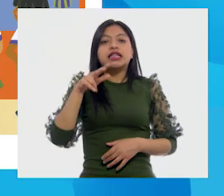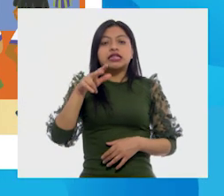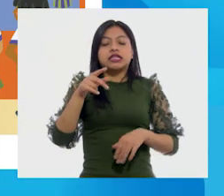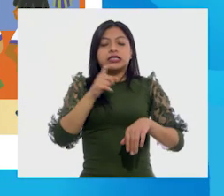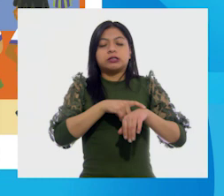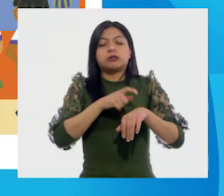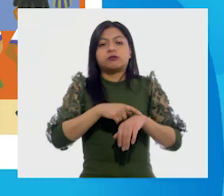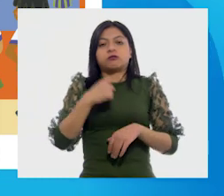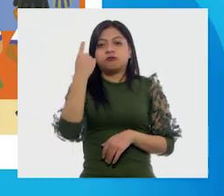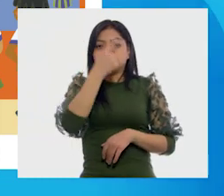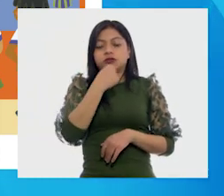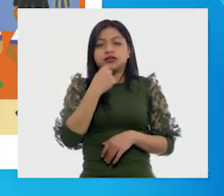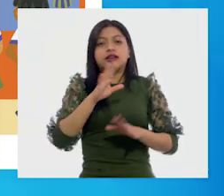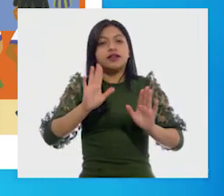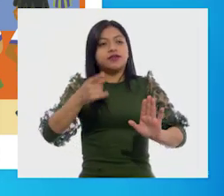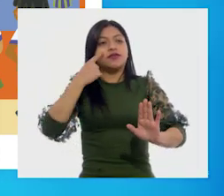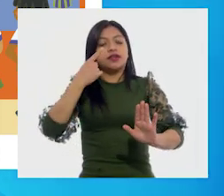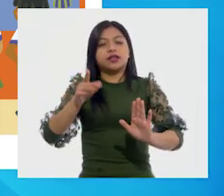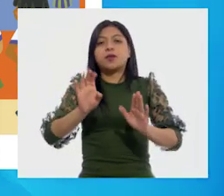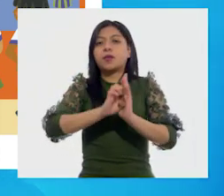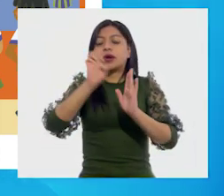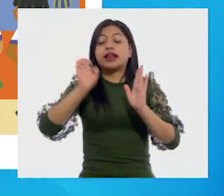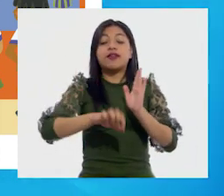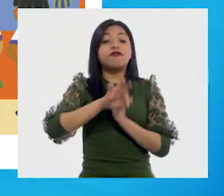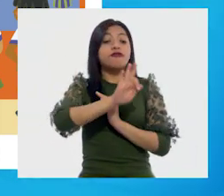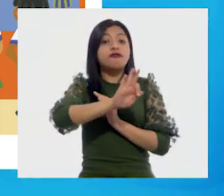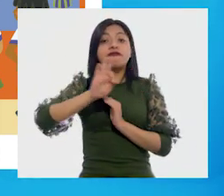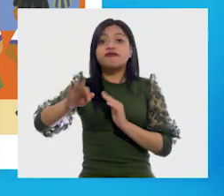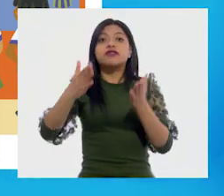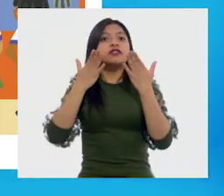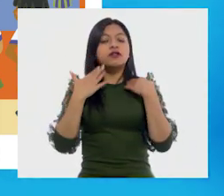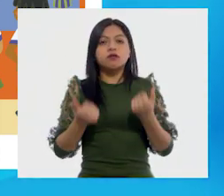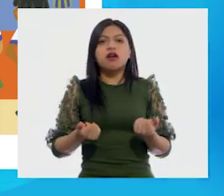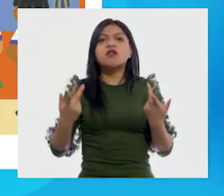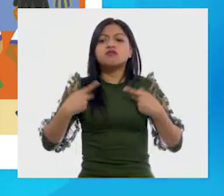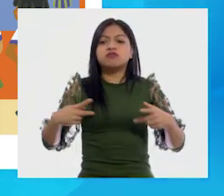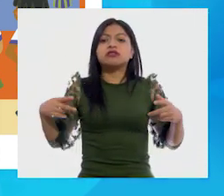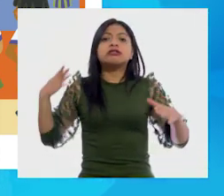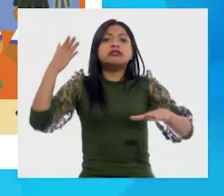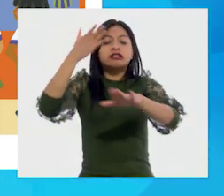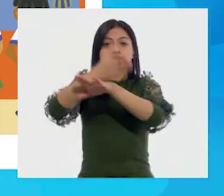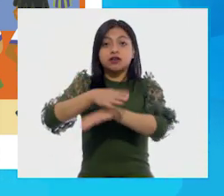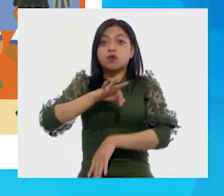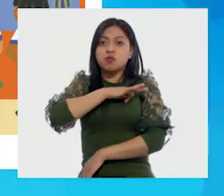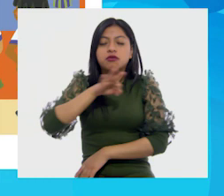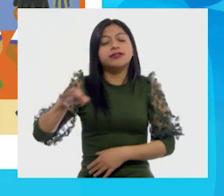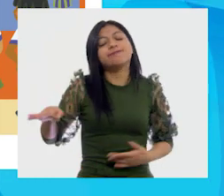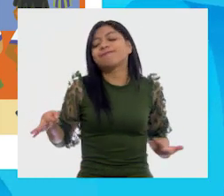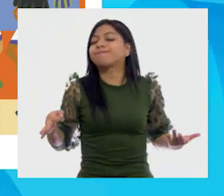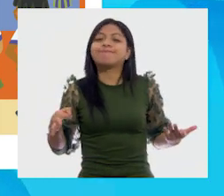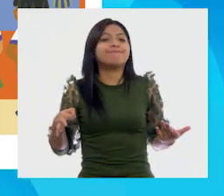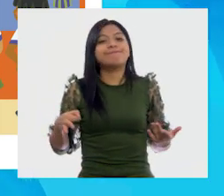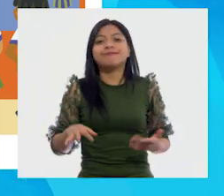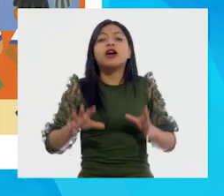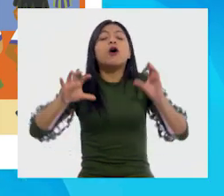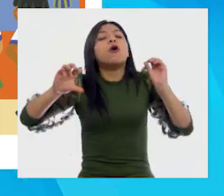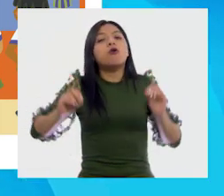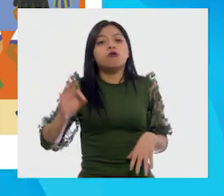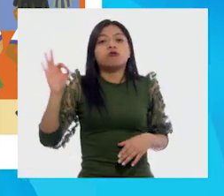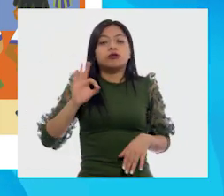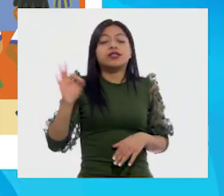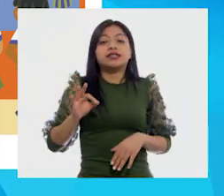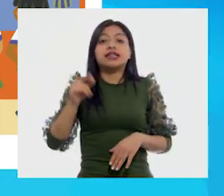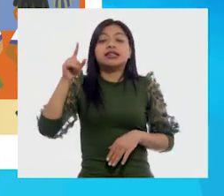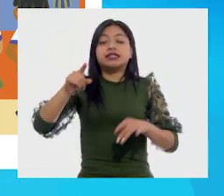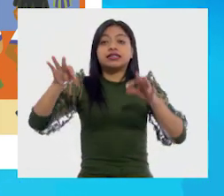si no tuviera la fecha? Sí, pues la gente no sabe cuándo se va a presentar. Claro. ¿Y qué pasaría si